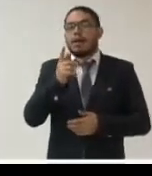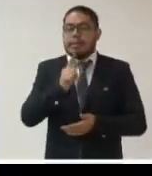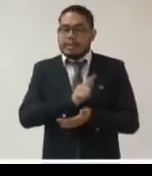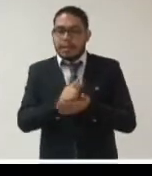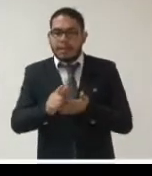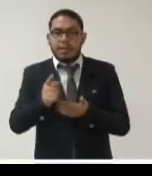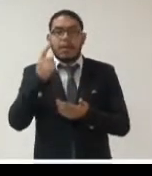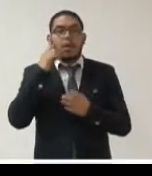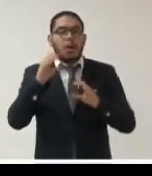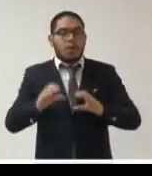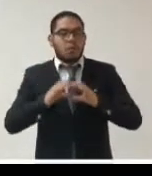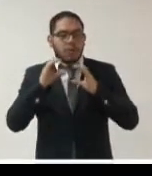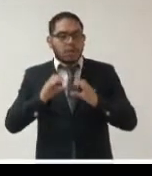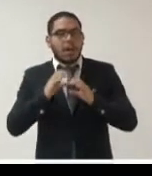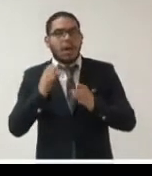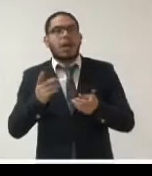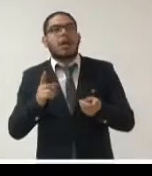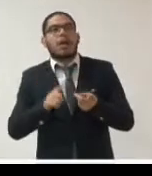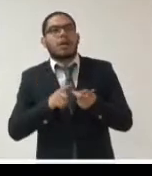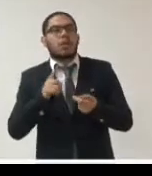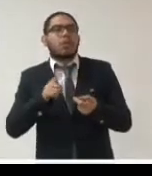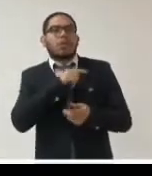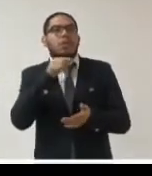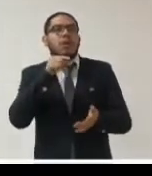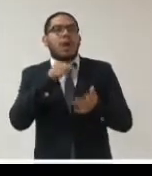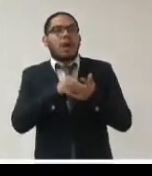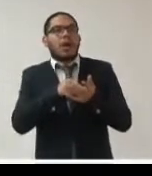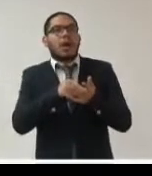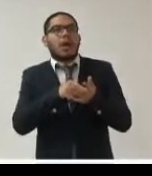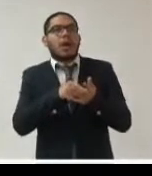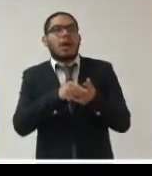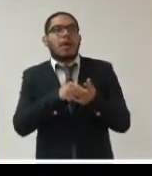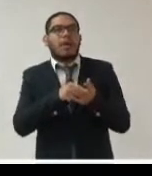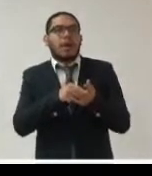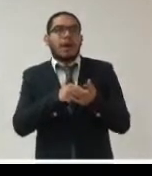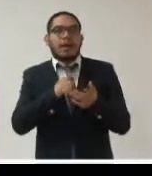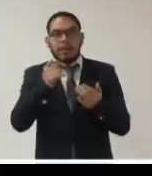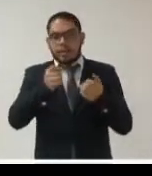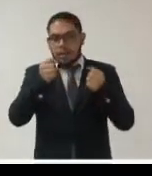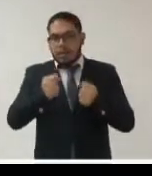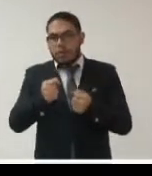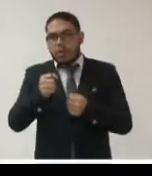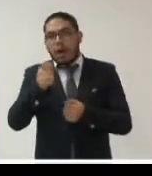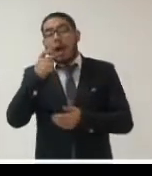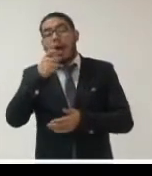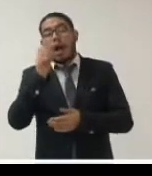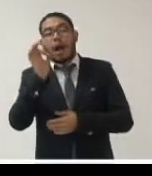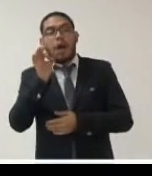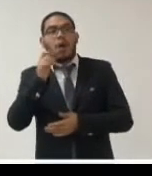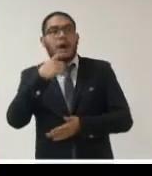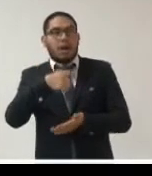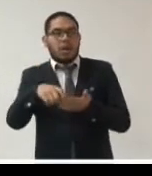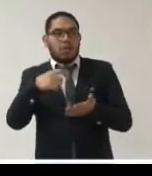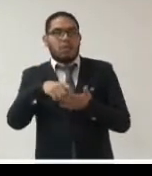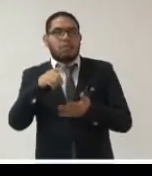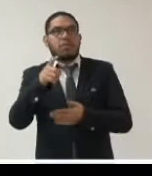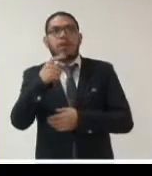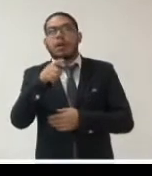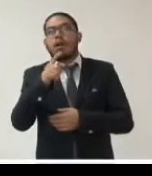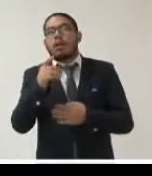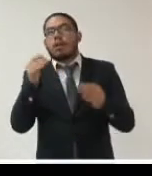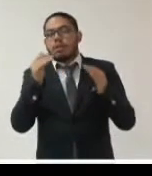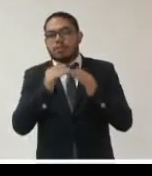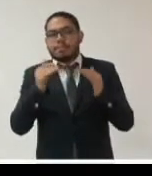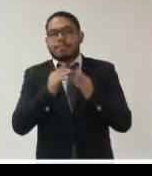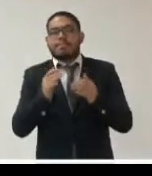navegación por las redes sociales y las medidas de seguridad a la hora de las compras del hogar esto